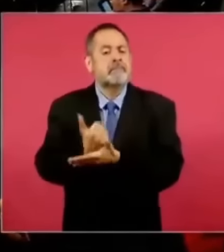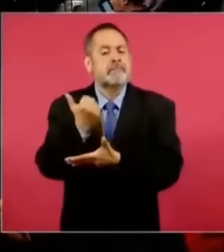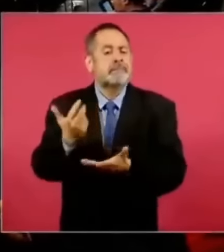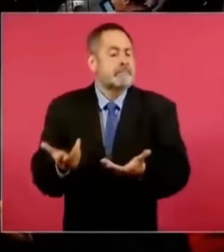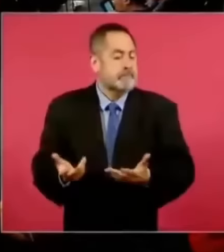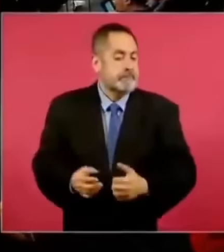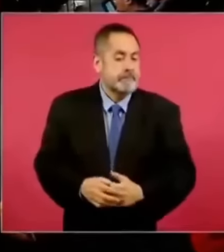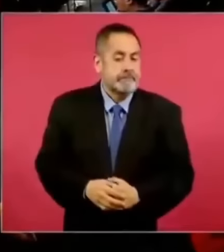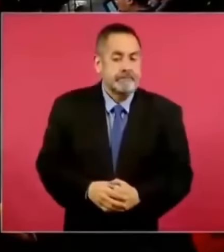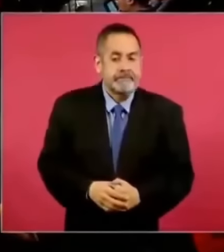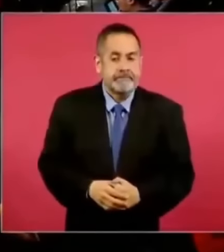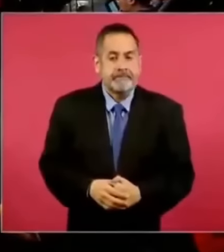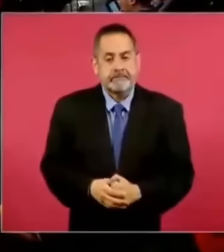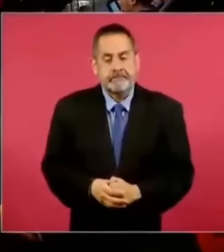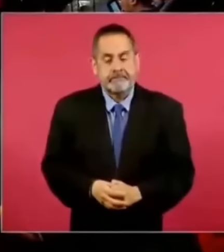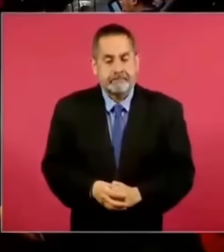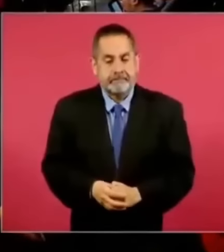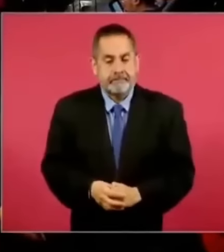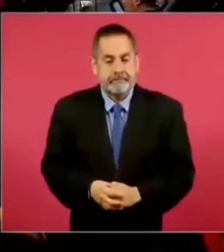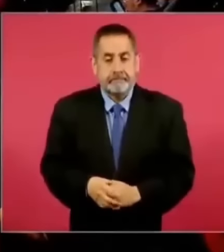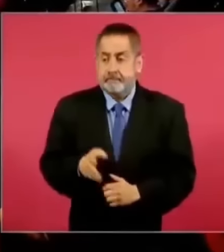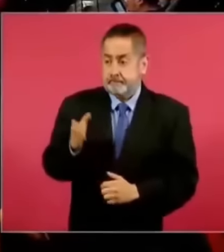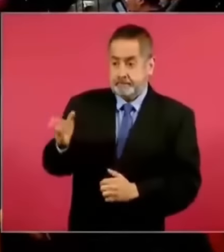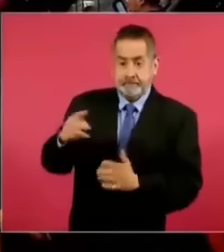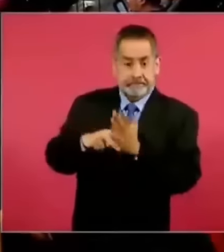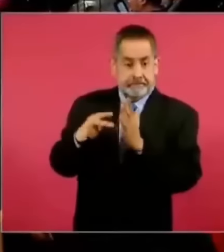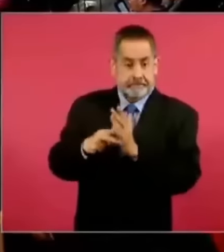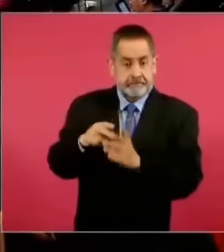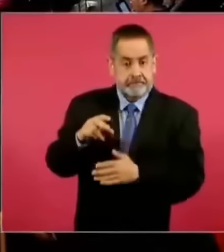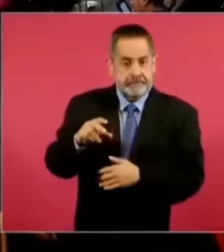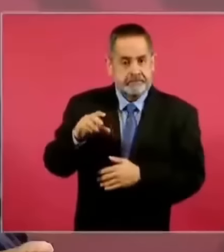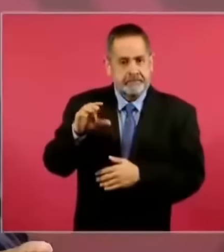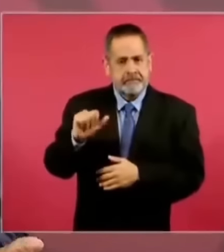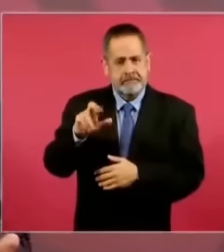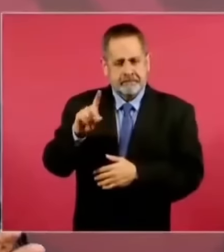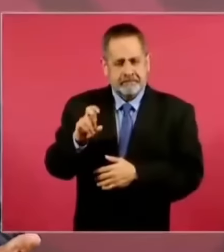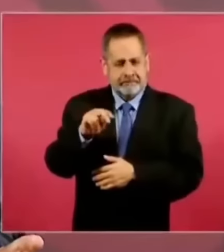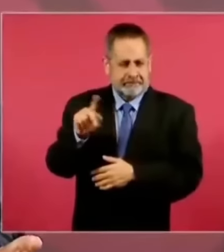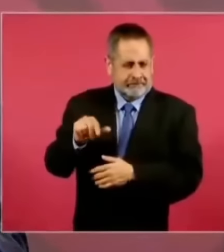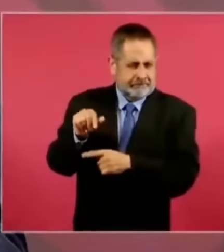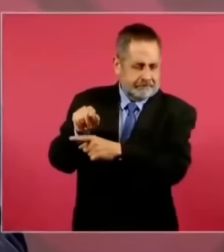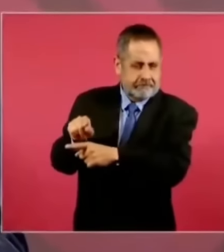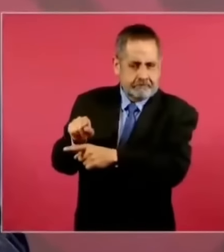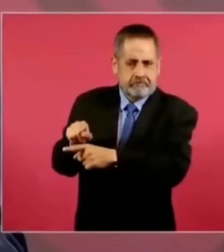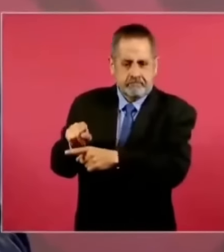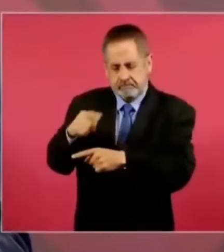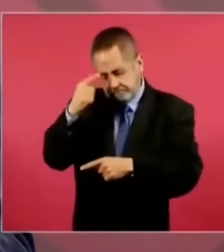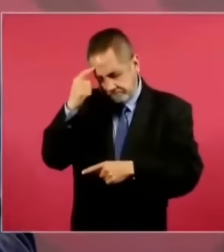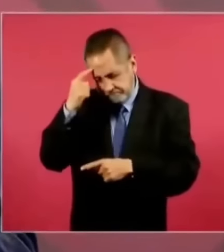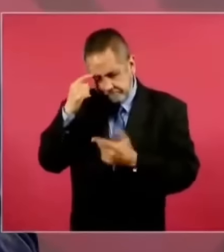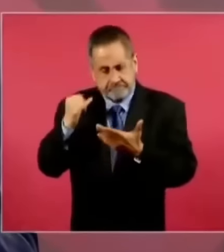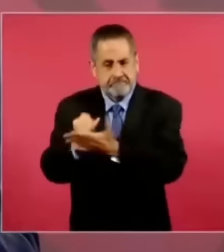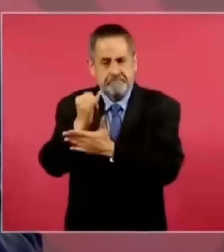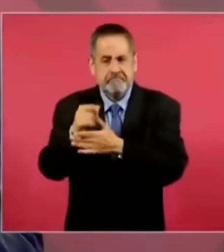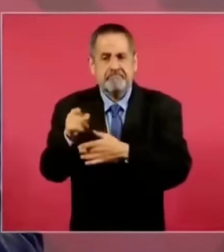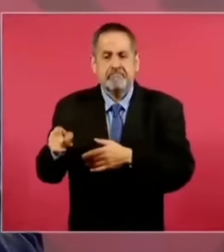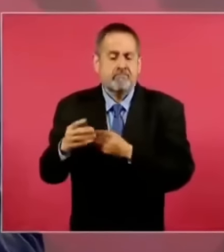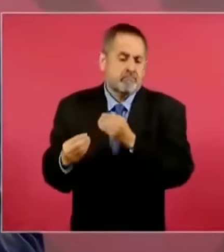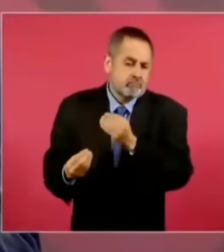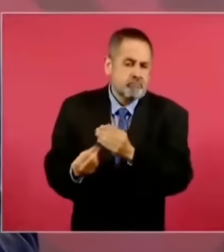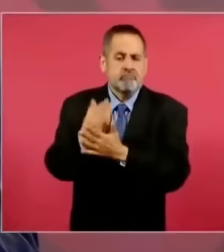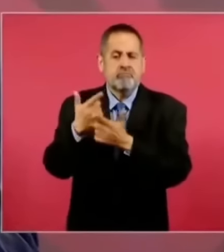Entonces, el ingeniero Cárdenas decide en esos momentos la creación de un partido,